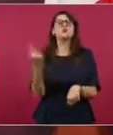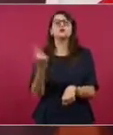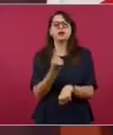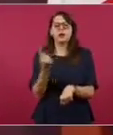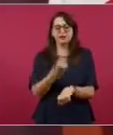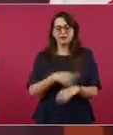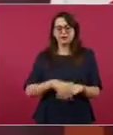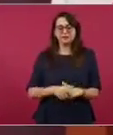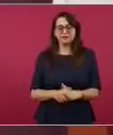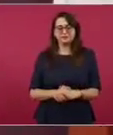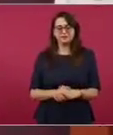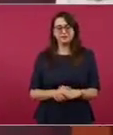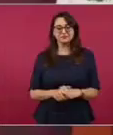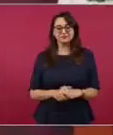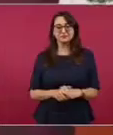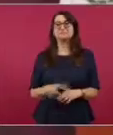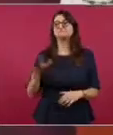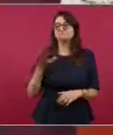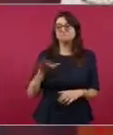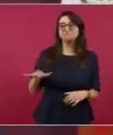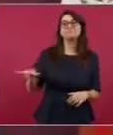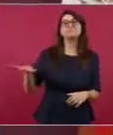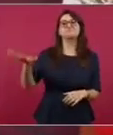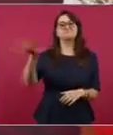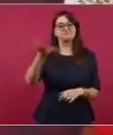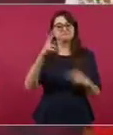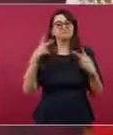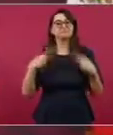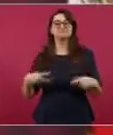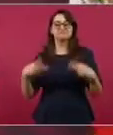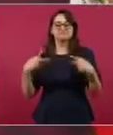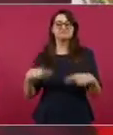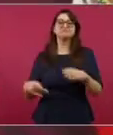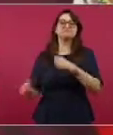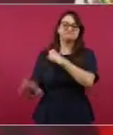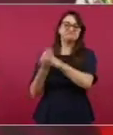¿Eh? El pueblo, que es mucha pieza.